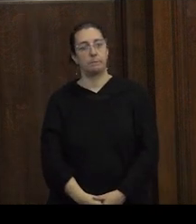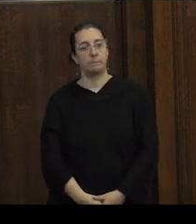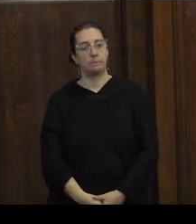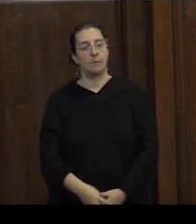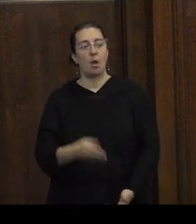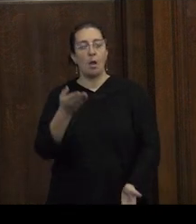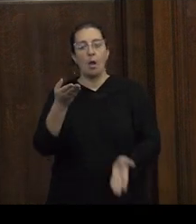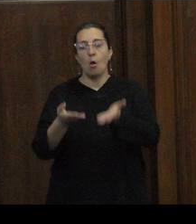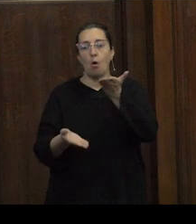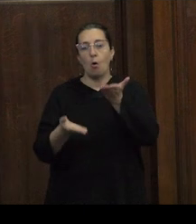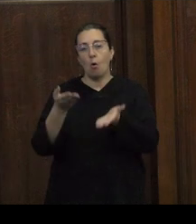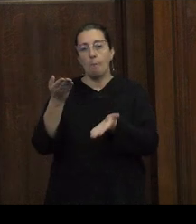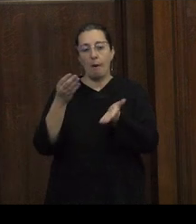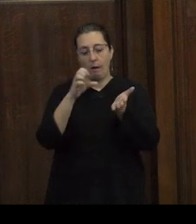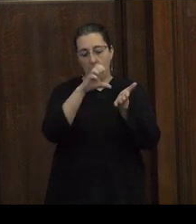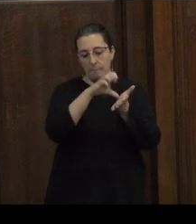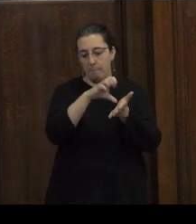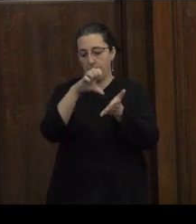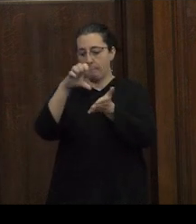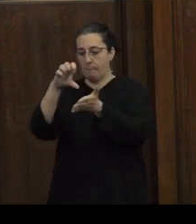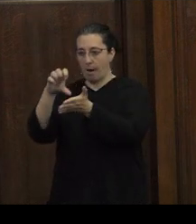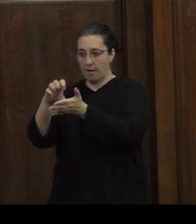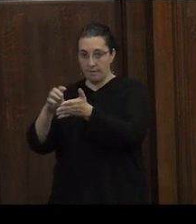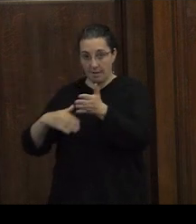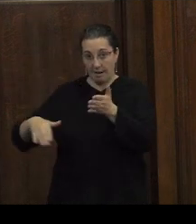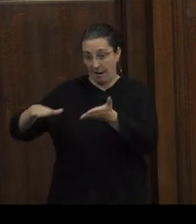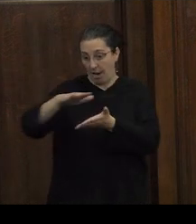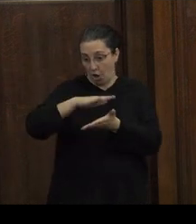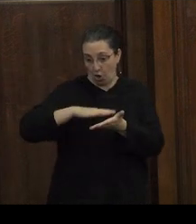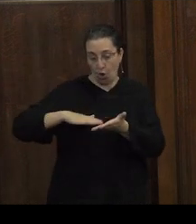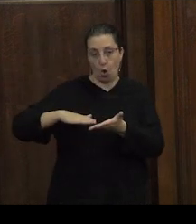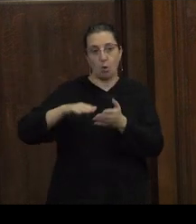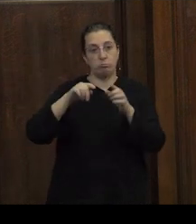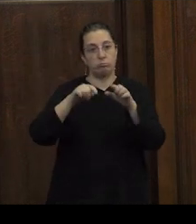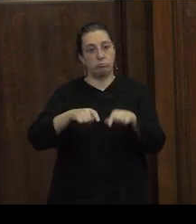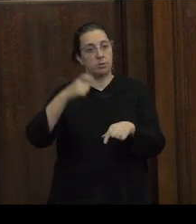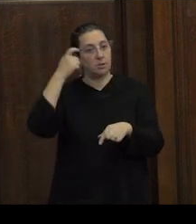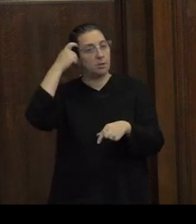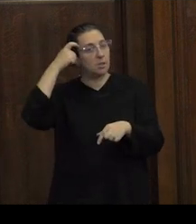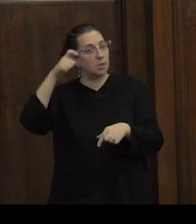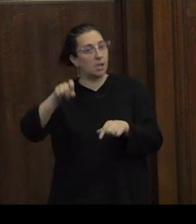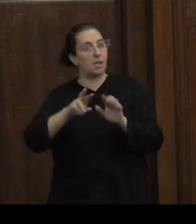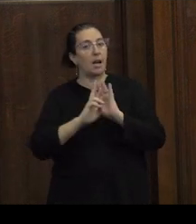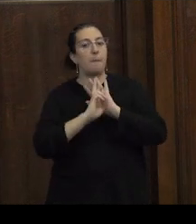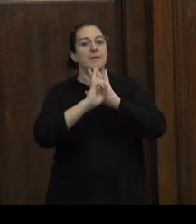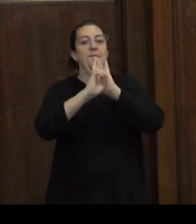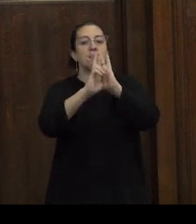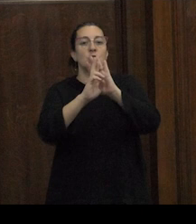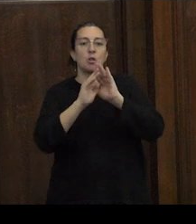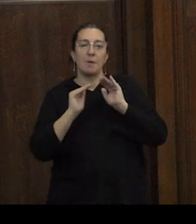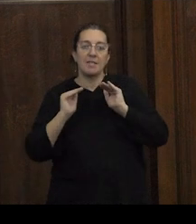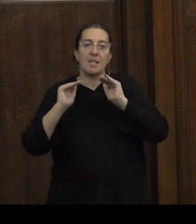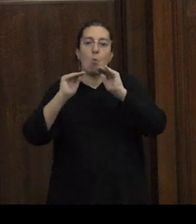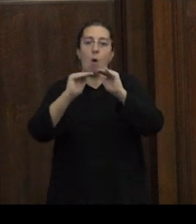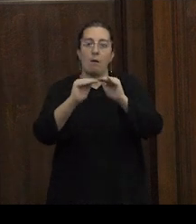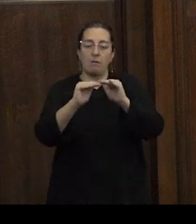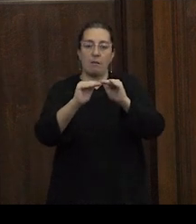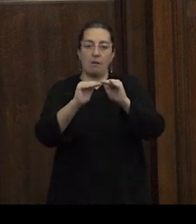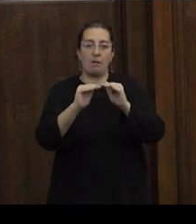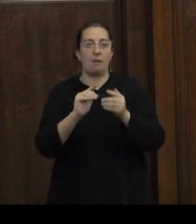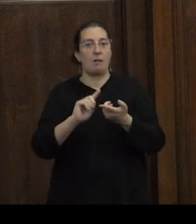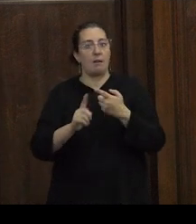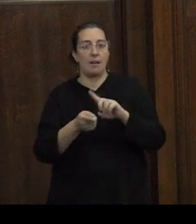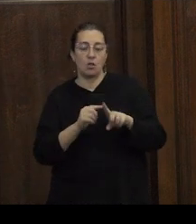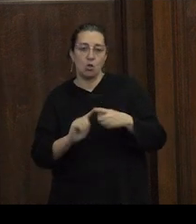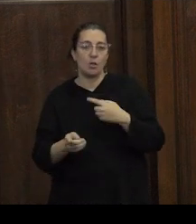comparaciones entre países de la región desde esta idea de representaciones más igualitarias de las relaciones de